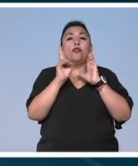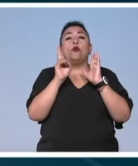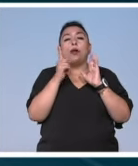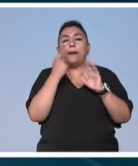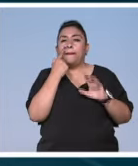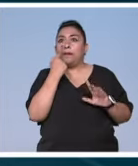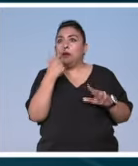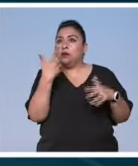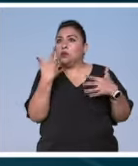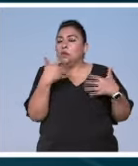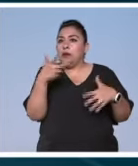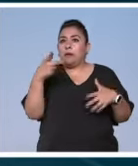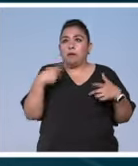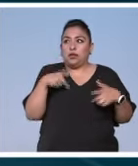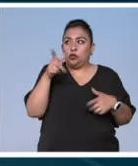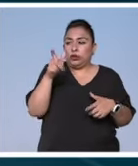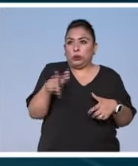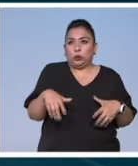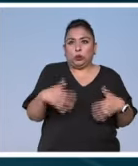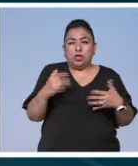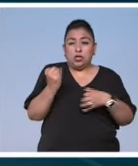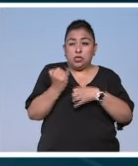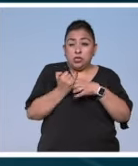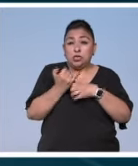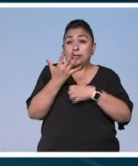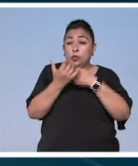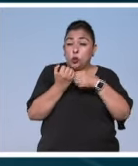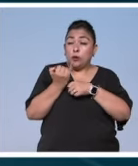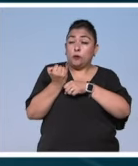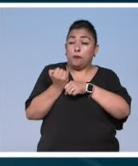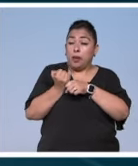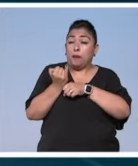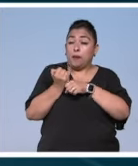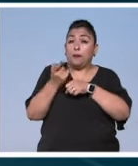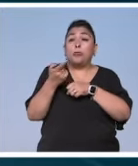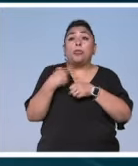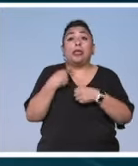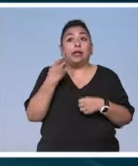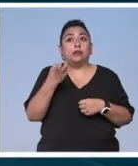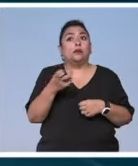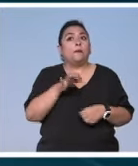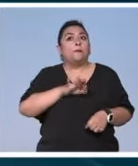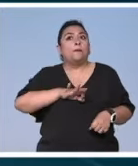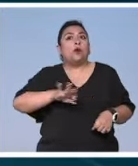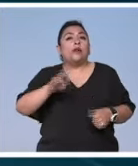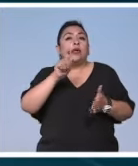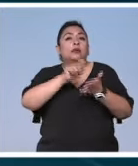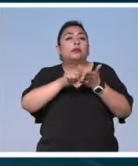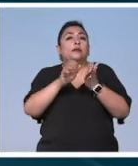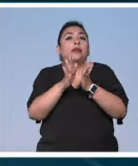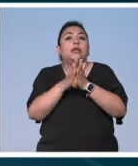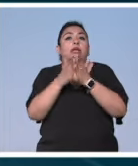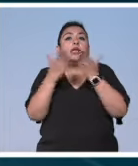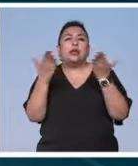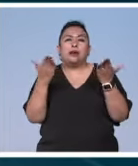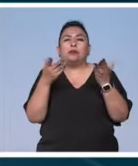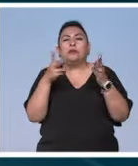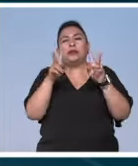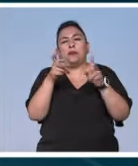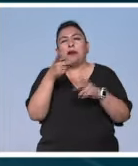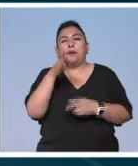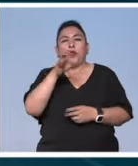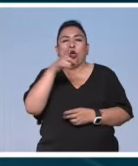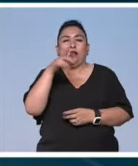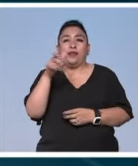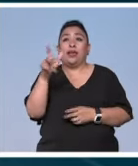dimensionó la magnitud del personaje lo estudió durante 5 años y su investigación le ha permitido escribir un libro de corte biográfico